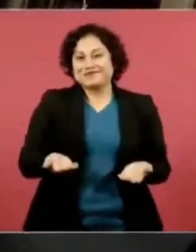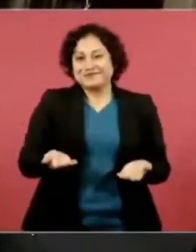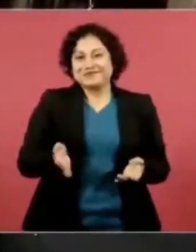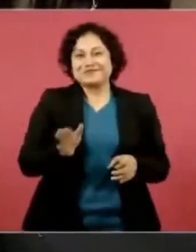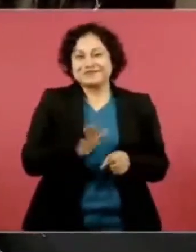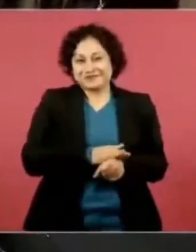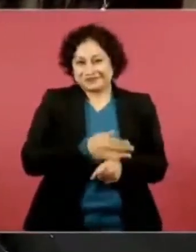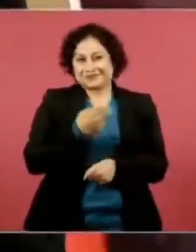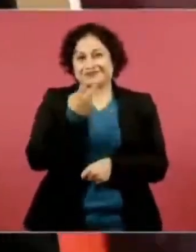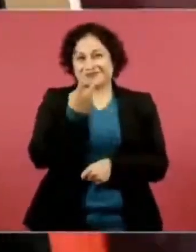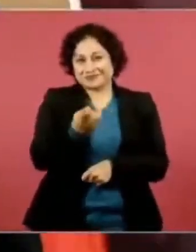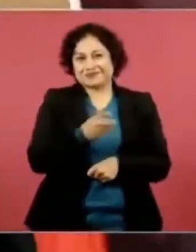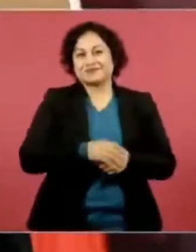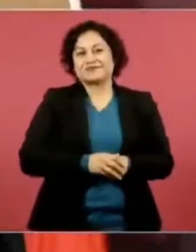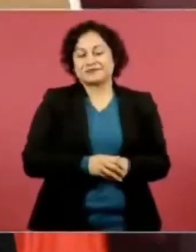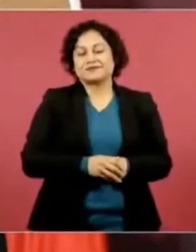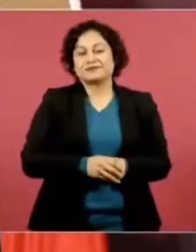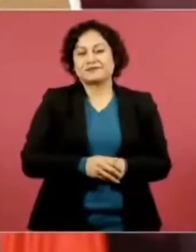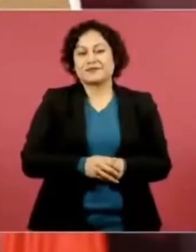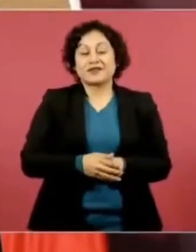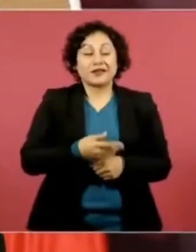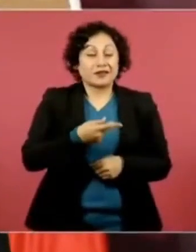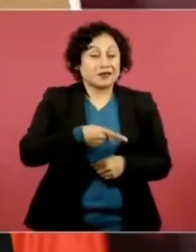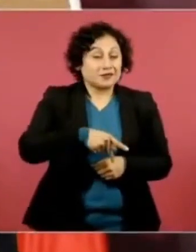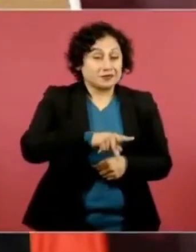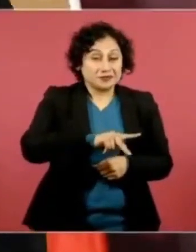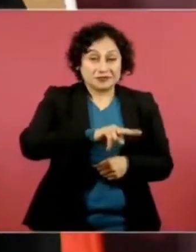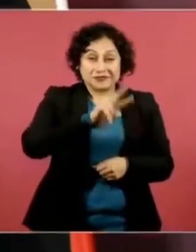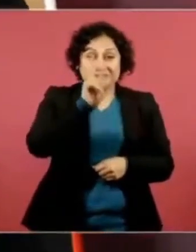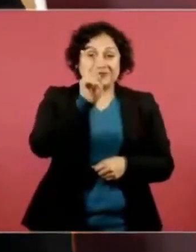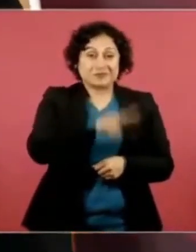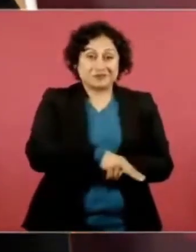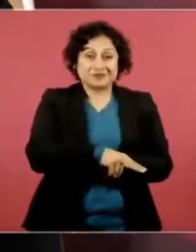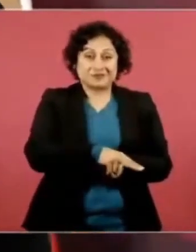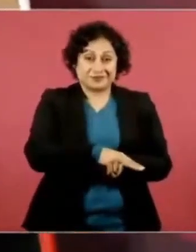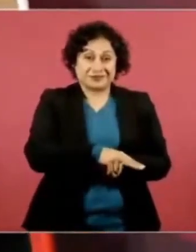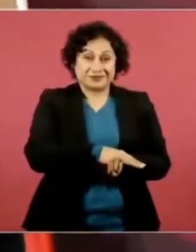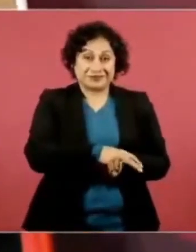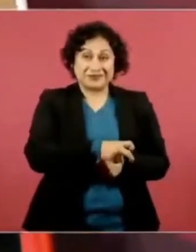pero además vinculados completamente al conservadurismo,